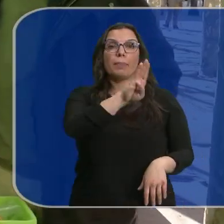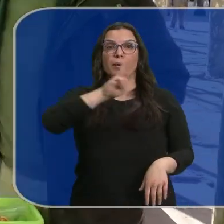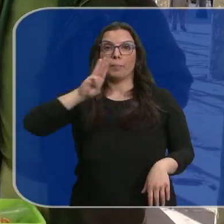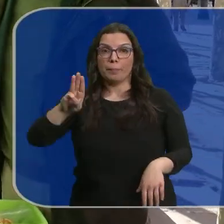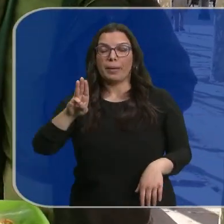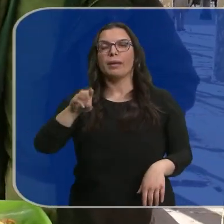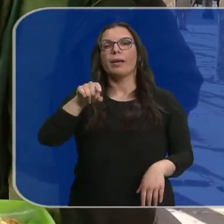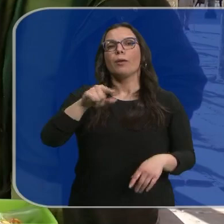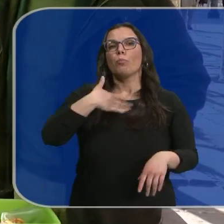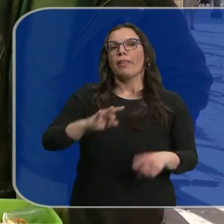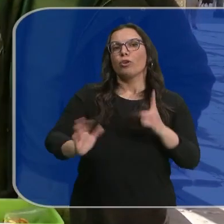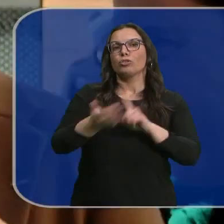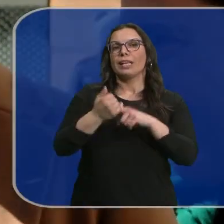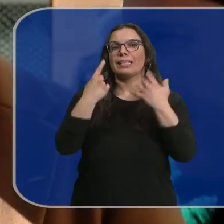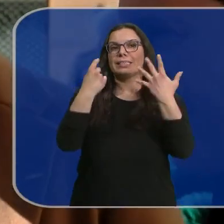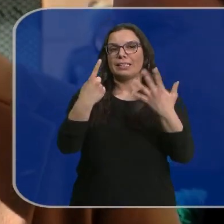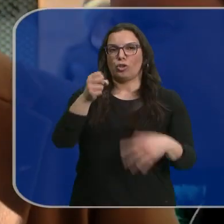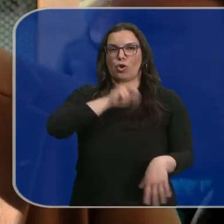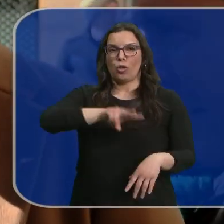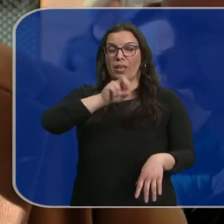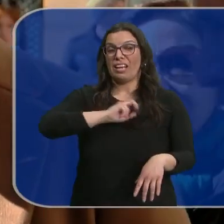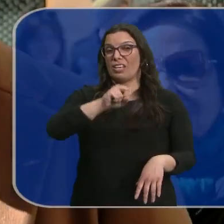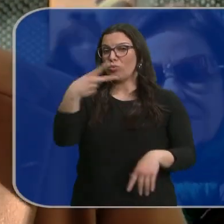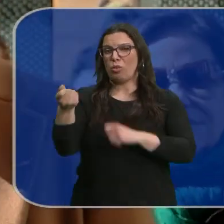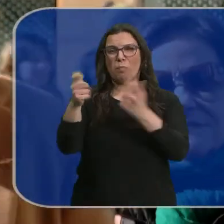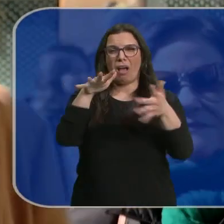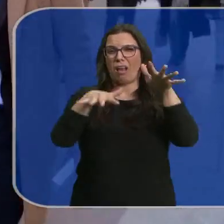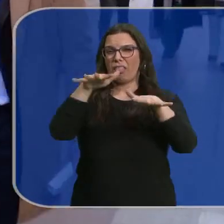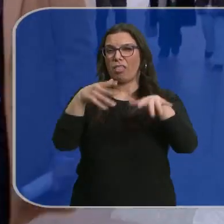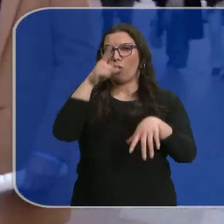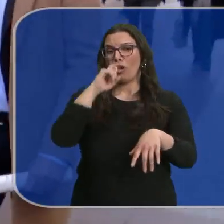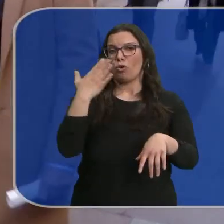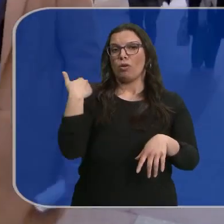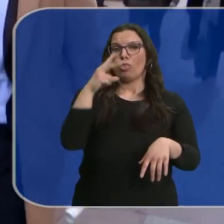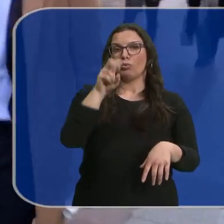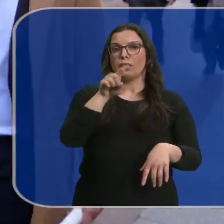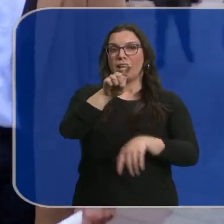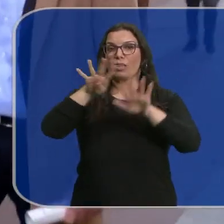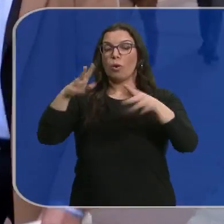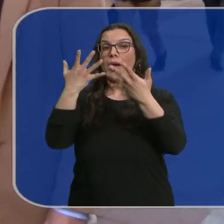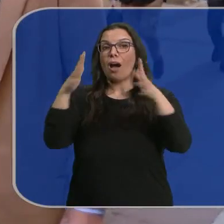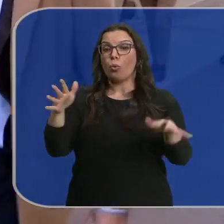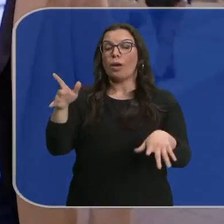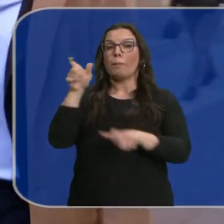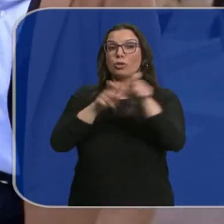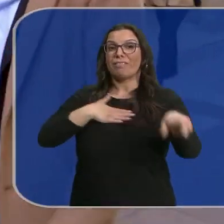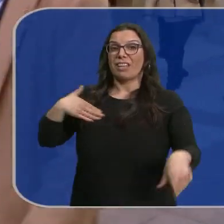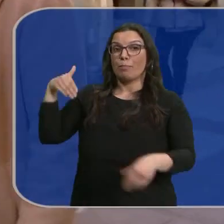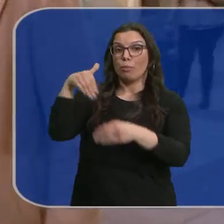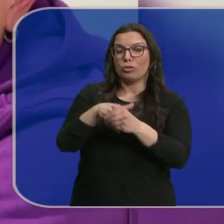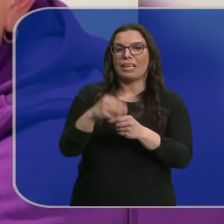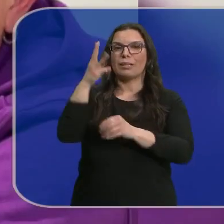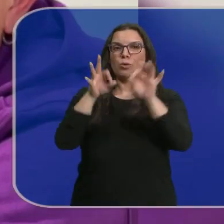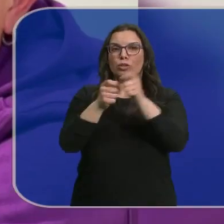Izquierdo, lograría seis concejales, resultados muy parecidos a los de 2019, pero eso sí, con tres puntos más en intención de voto hasta